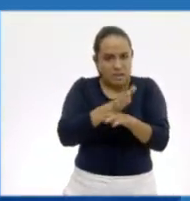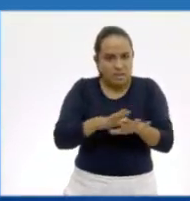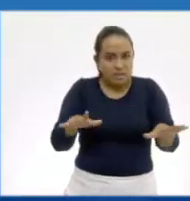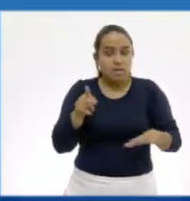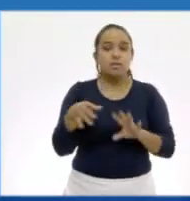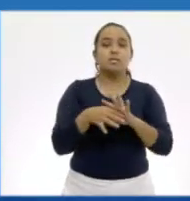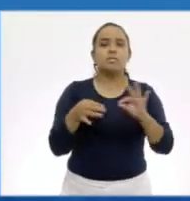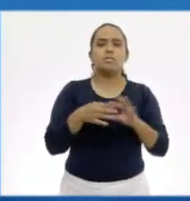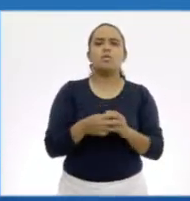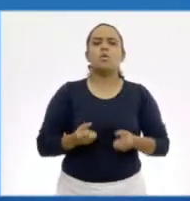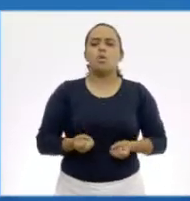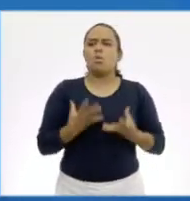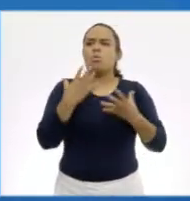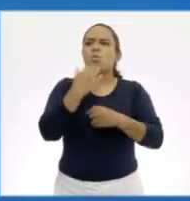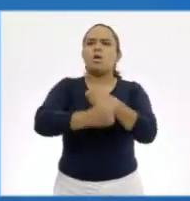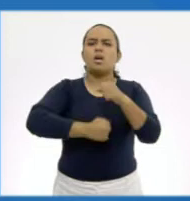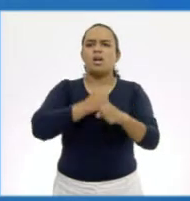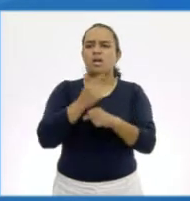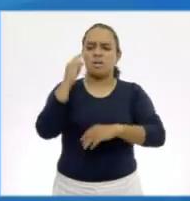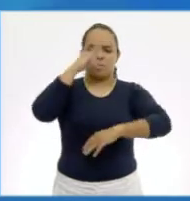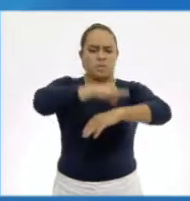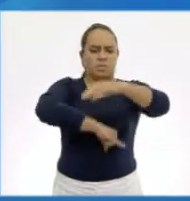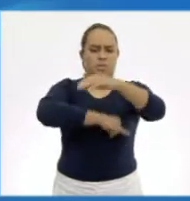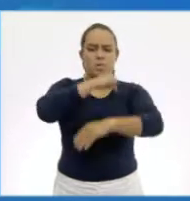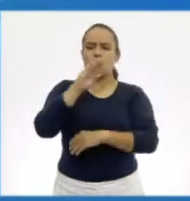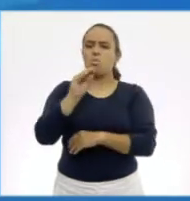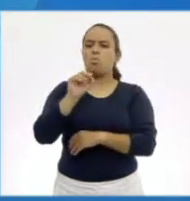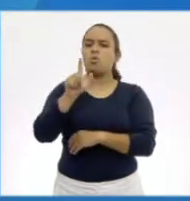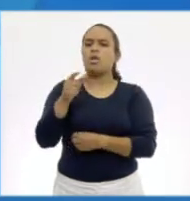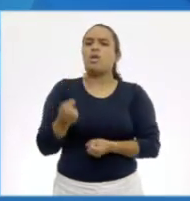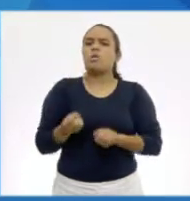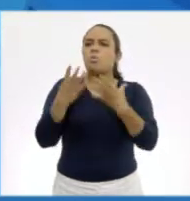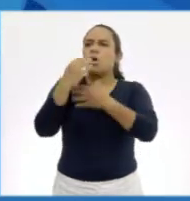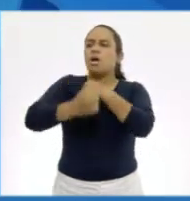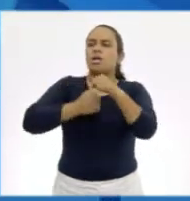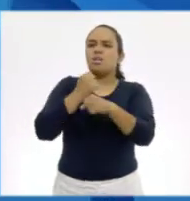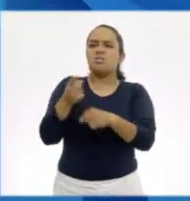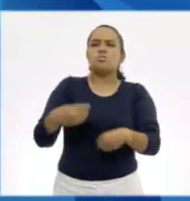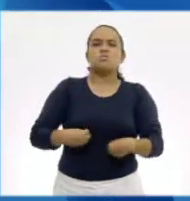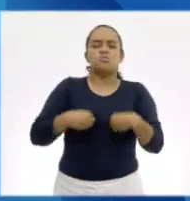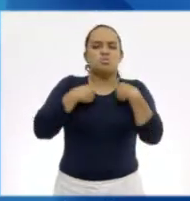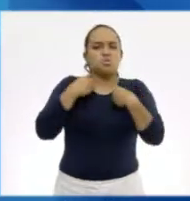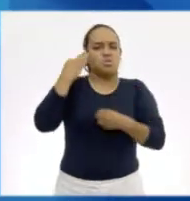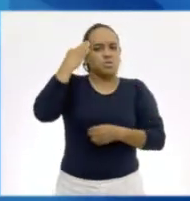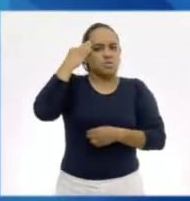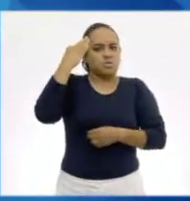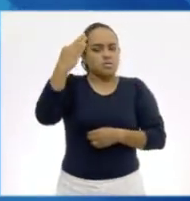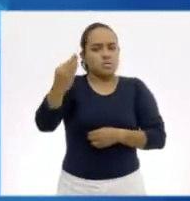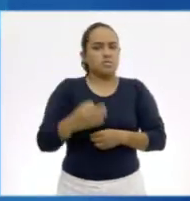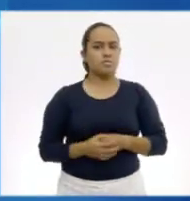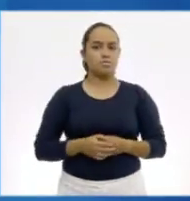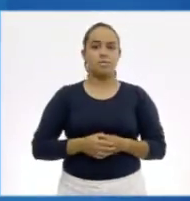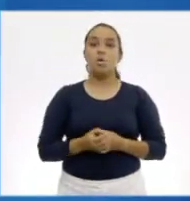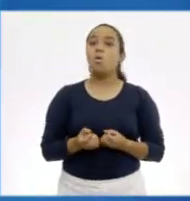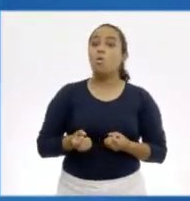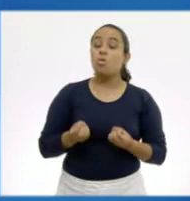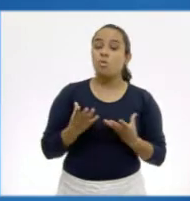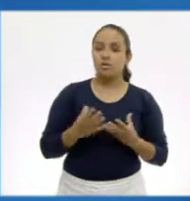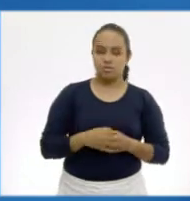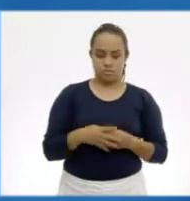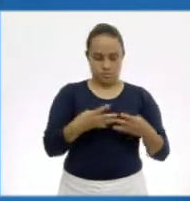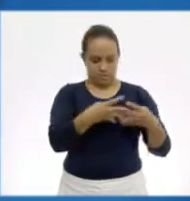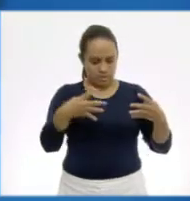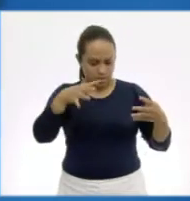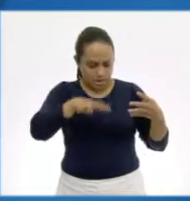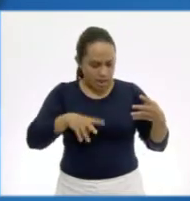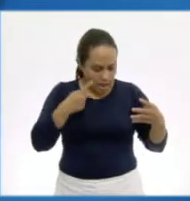Dice, ¿cuántos años puede llegar a vivir una ballena boreal? ¿Cuántos años puede vivir...? serán...? Retoma la